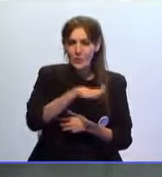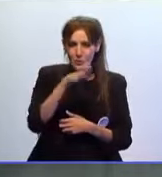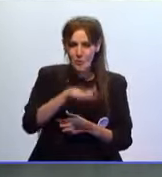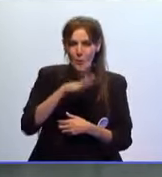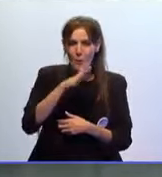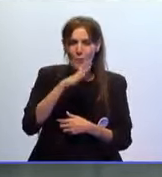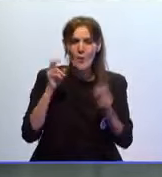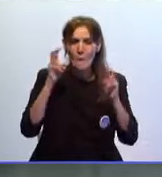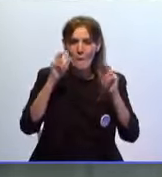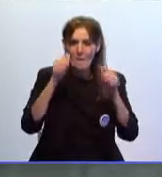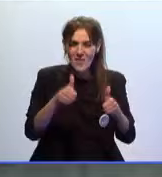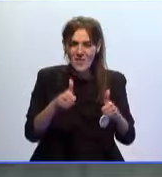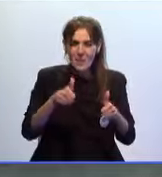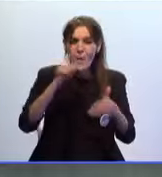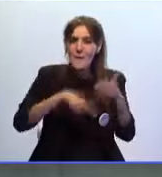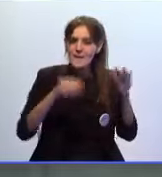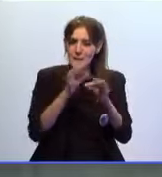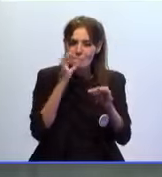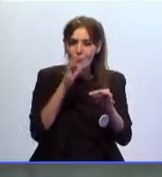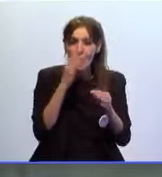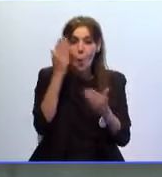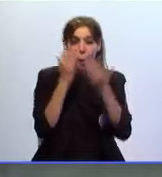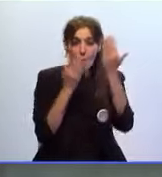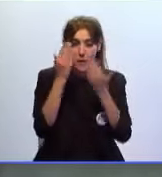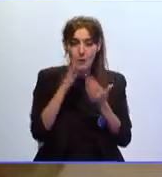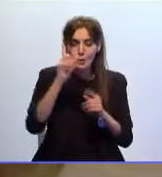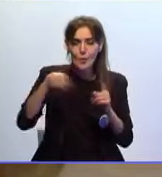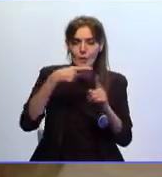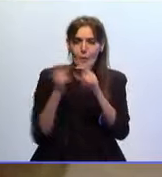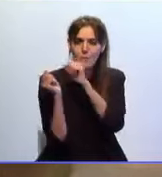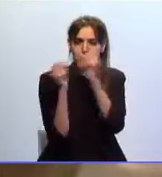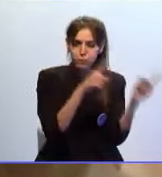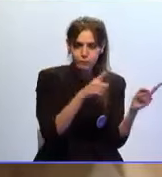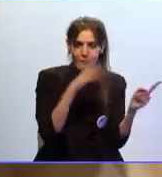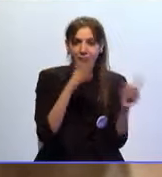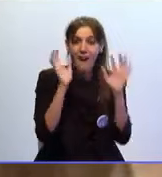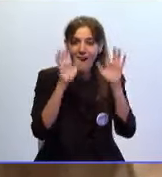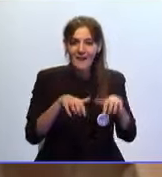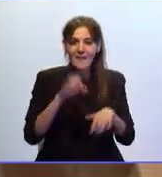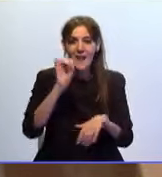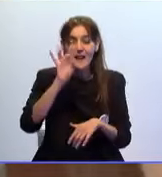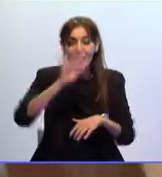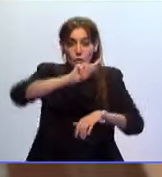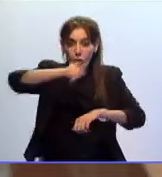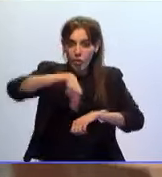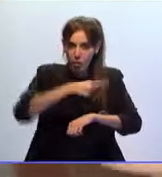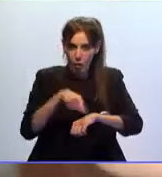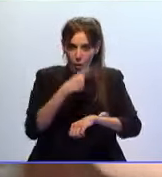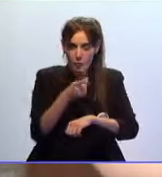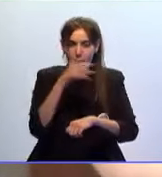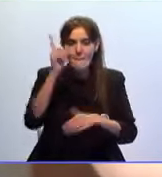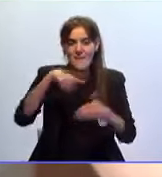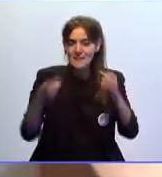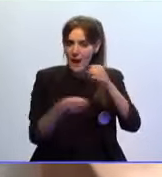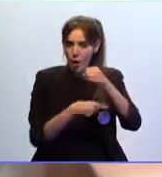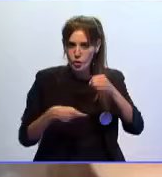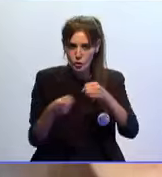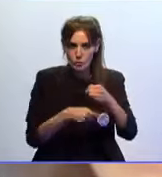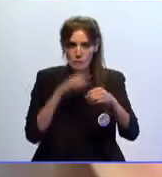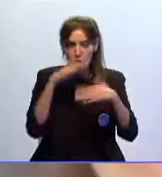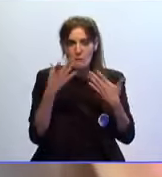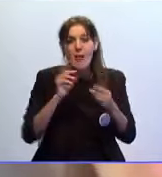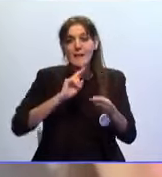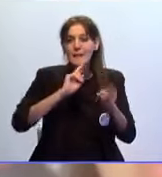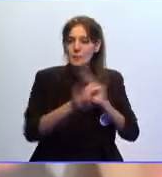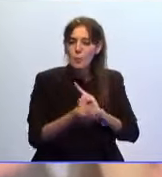a principio de septiembre tras sufrir un ictus y una evacuación a Cádiz de 14 horas en el mes de agosto. Ha sido en